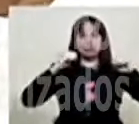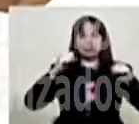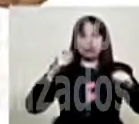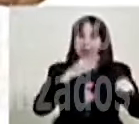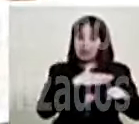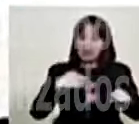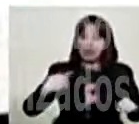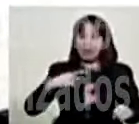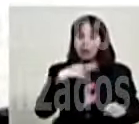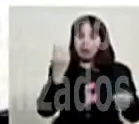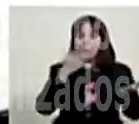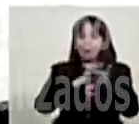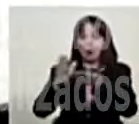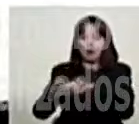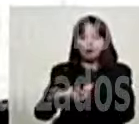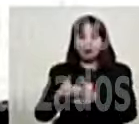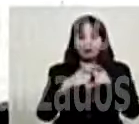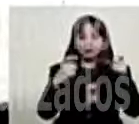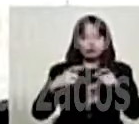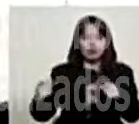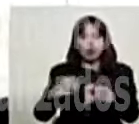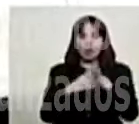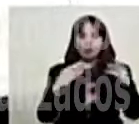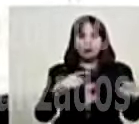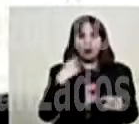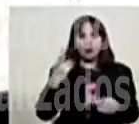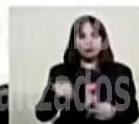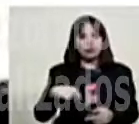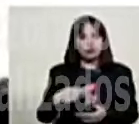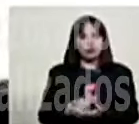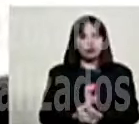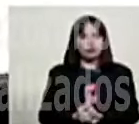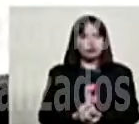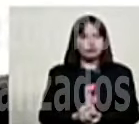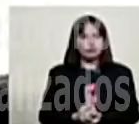matarnos a todos. Este atentado fue contra todos, muchachos.